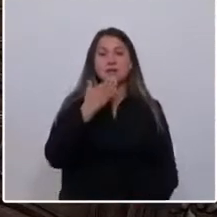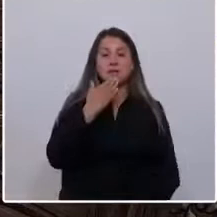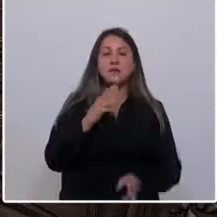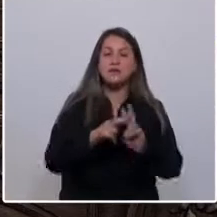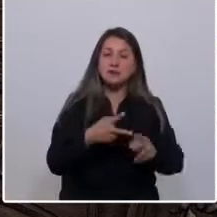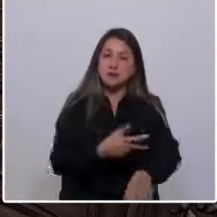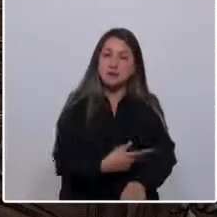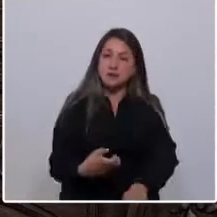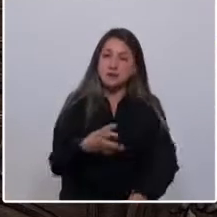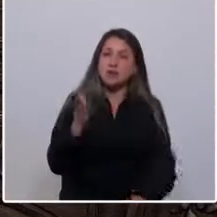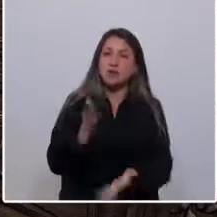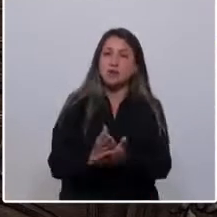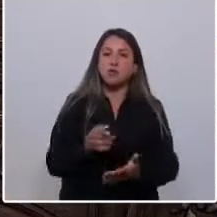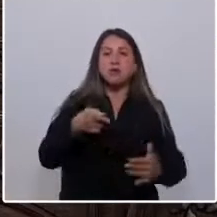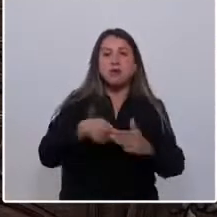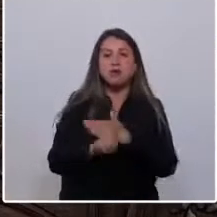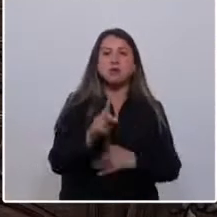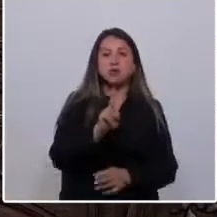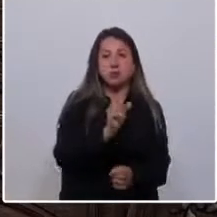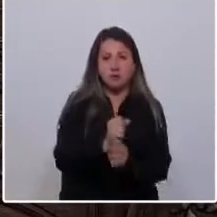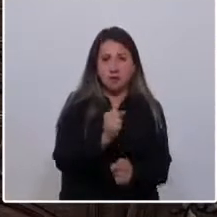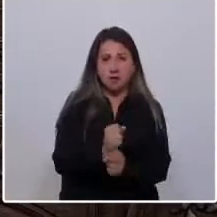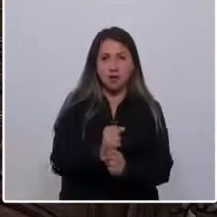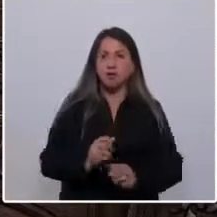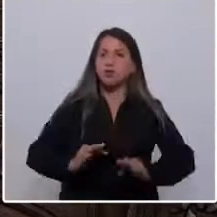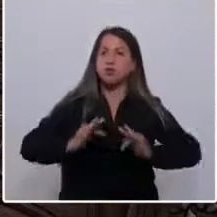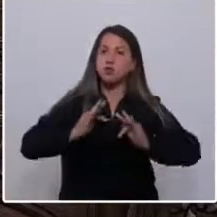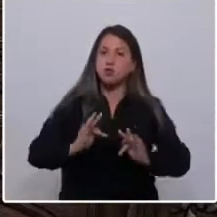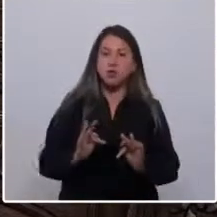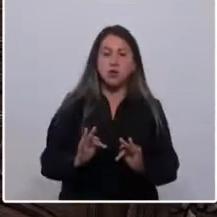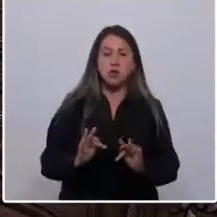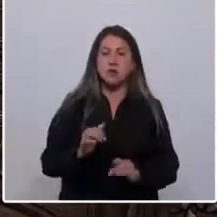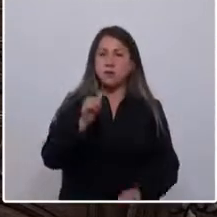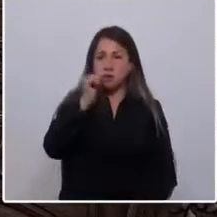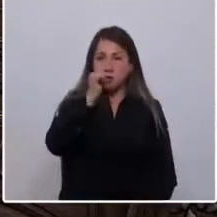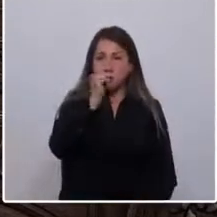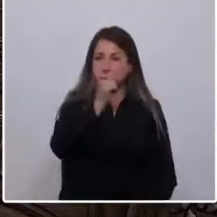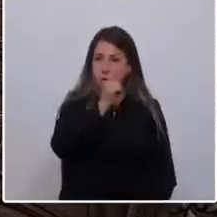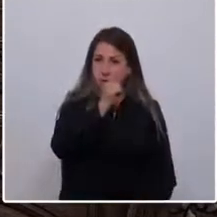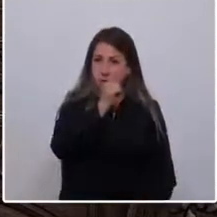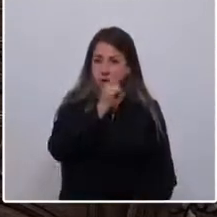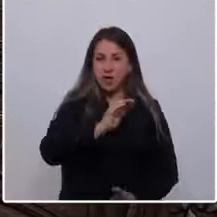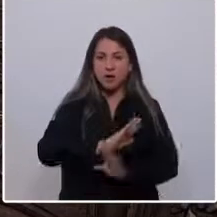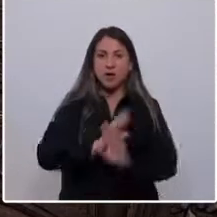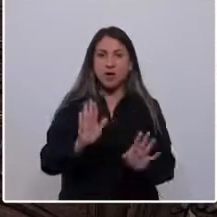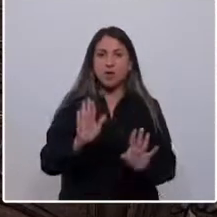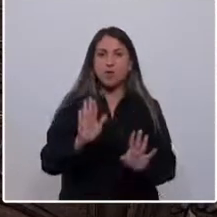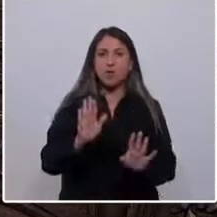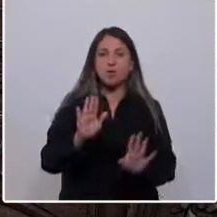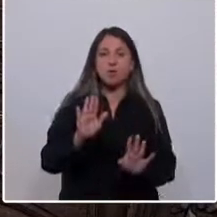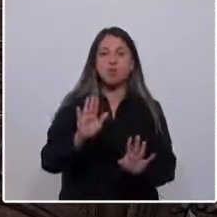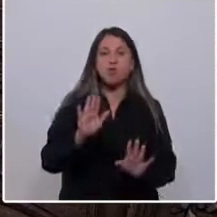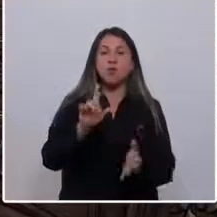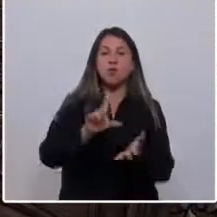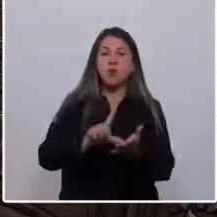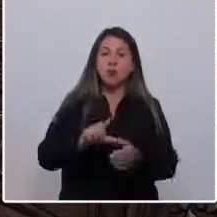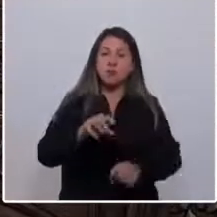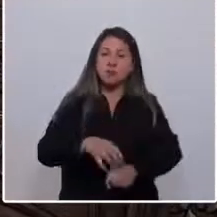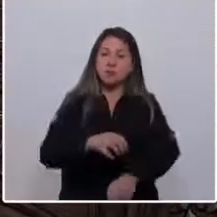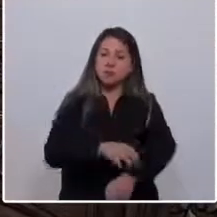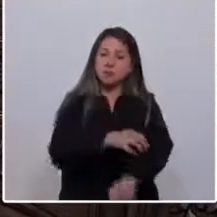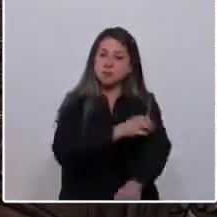exámenes obligatorios para entrar a la función. Nunca más la droga va a estar en ningún escaño ni en ninguna parte de nuestro